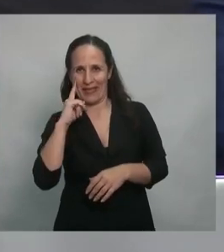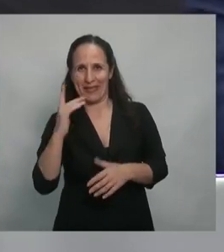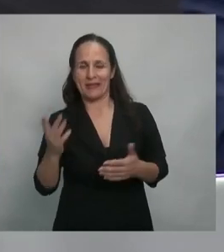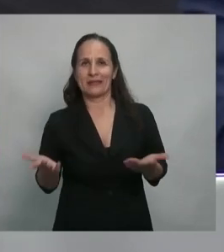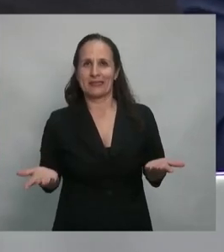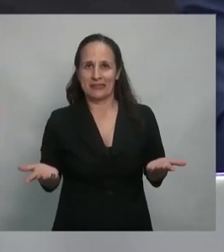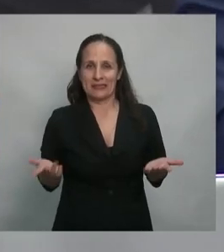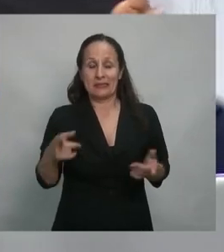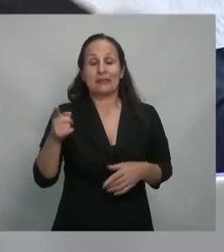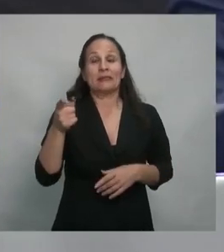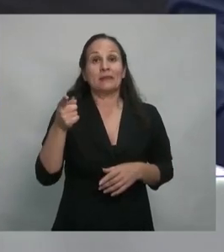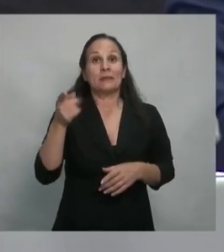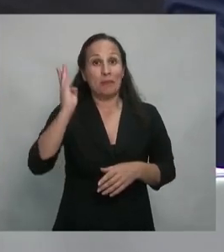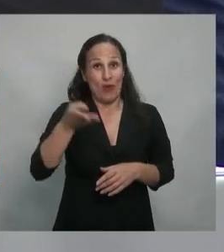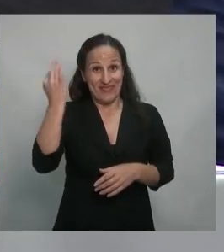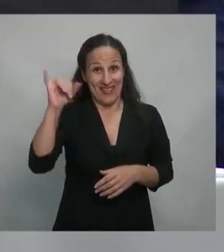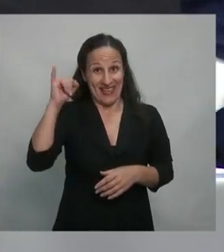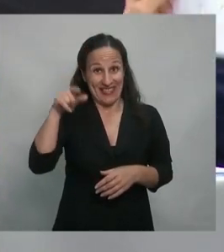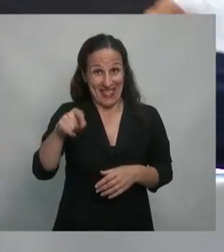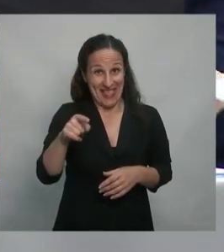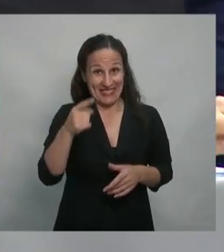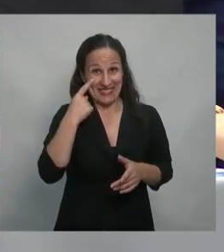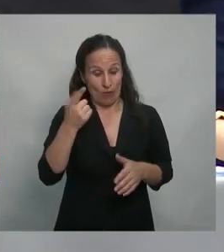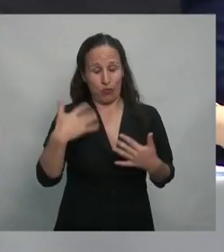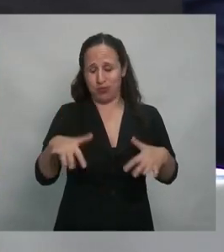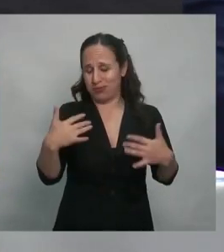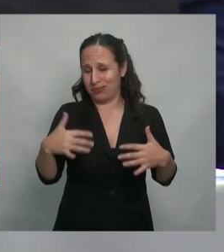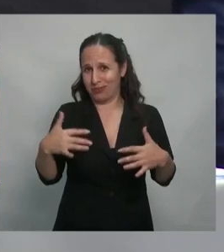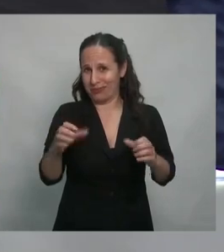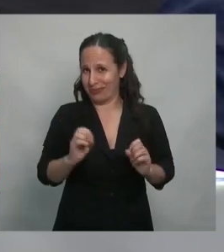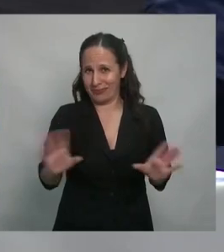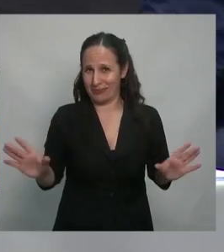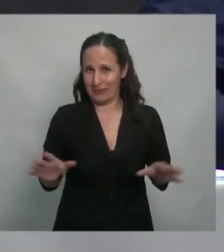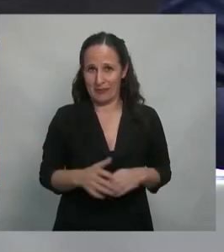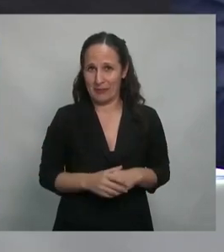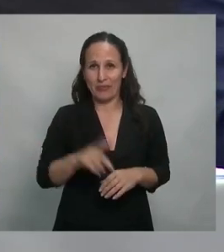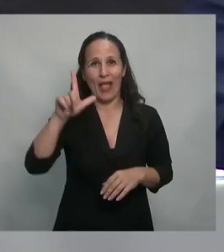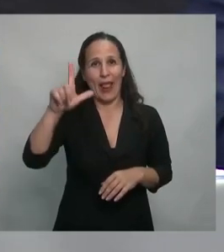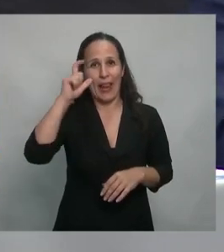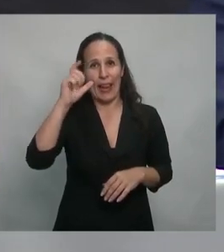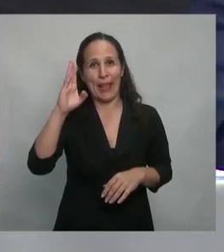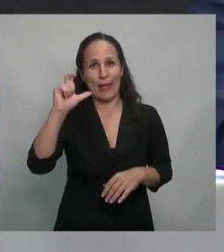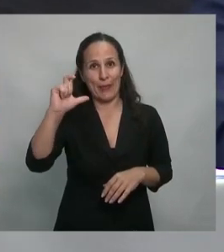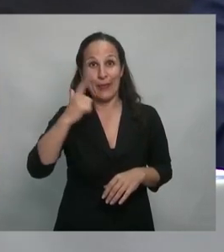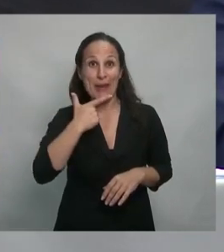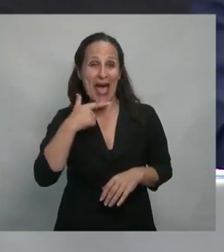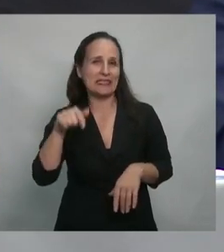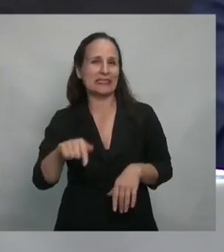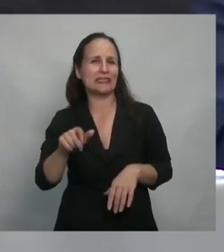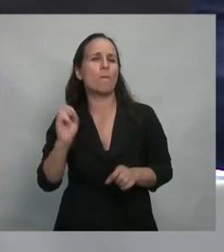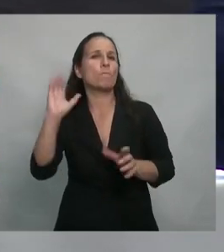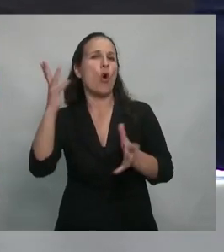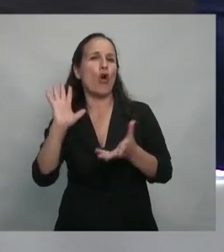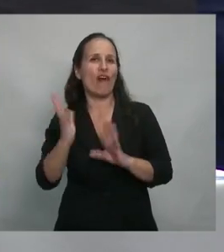La tasa de interés, miren, impresionante esto, las LEVACs que están tan de moda